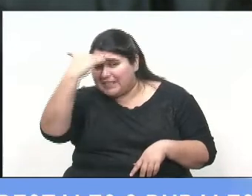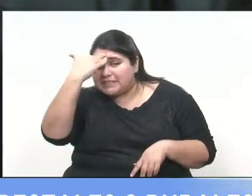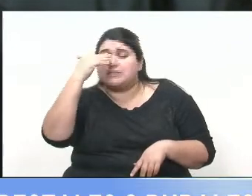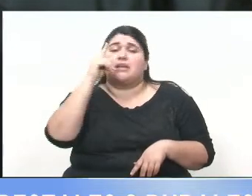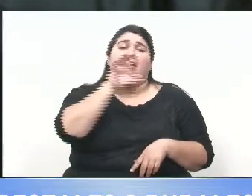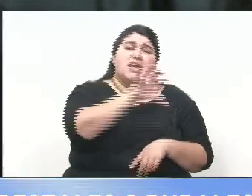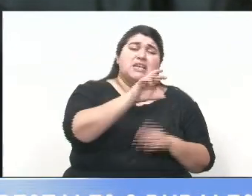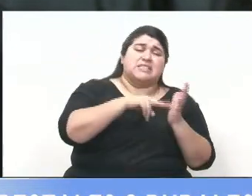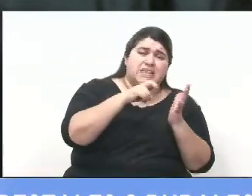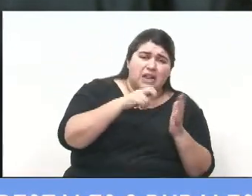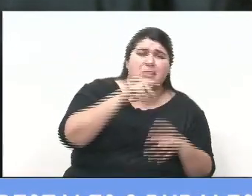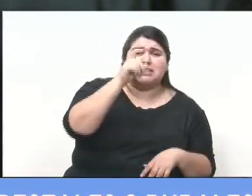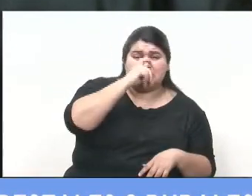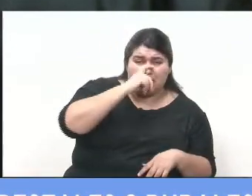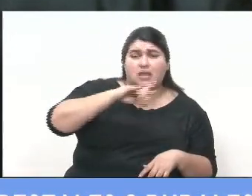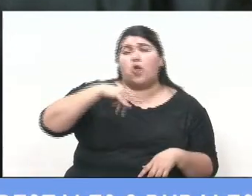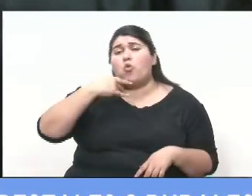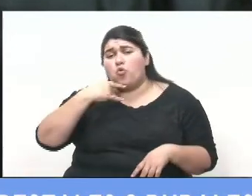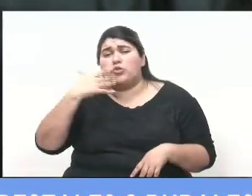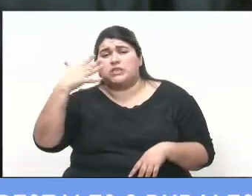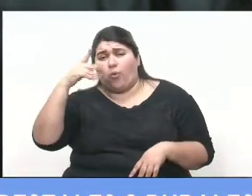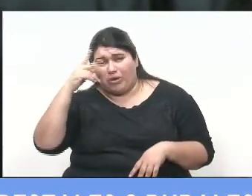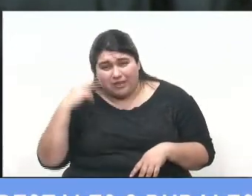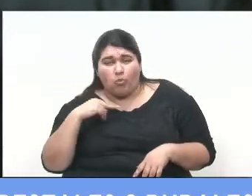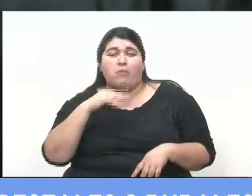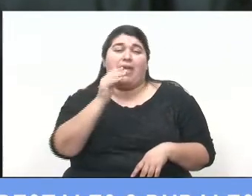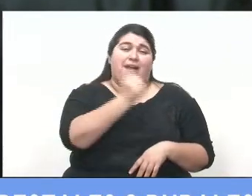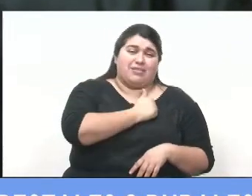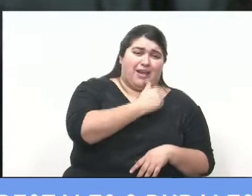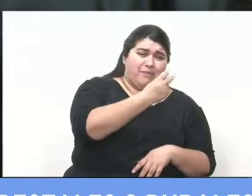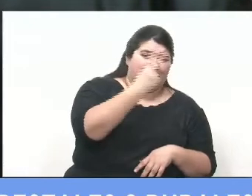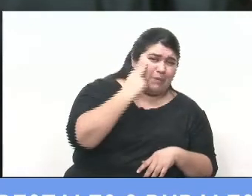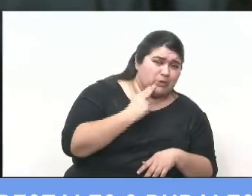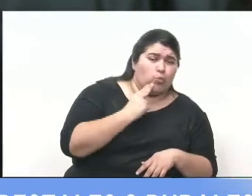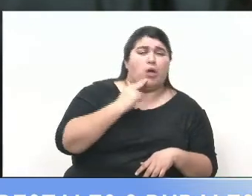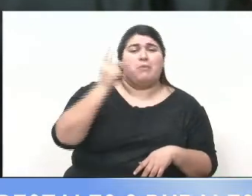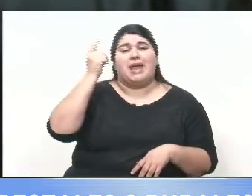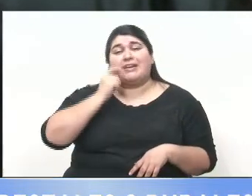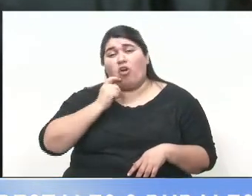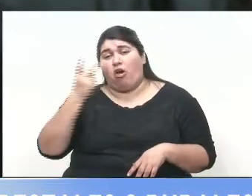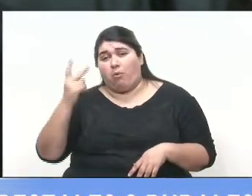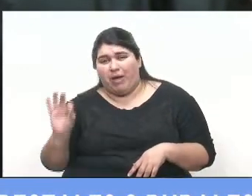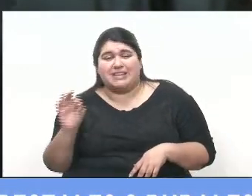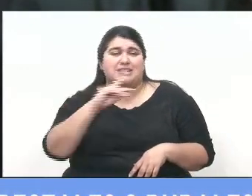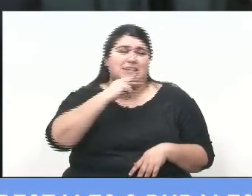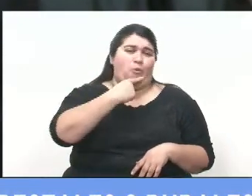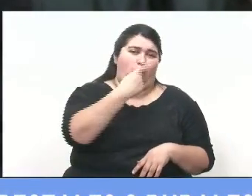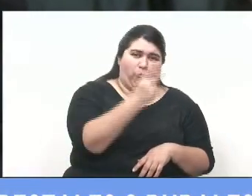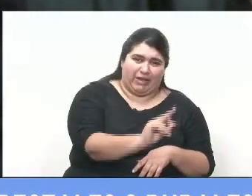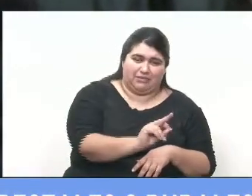en Salta 7, en Jujuy 59, en Catamarca 29, en La Rioja 20 y en San Juan 20.